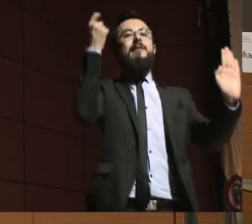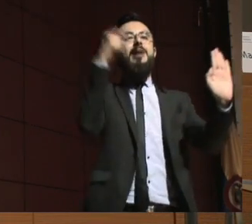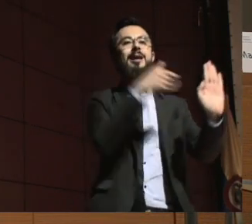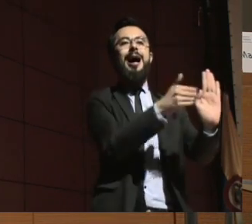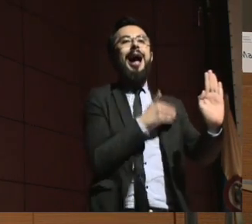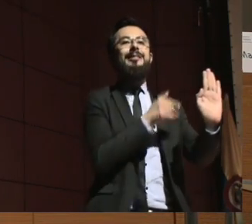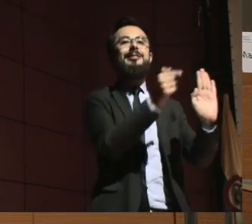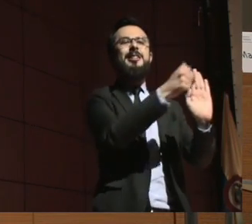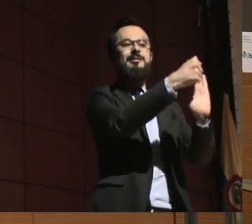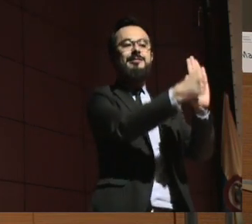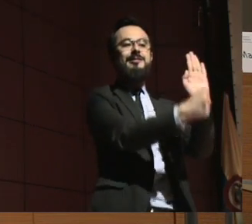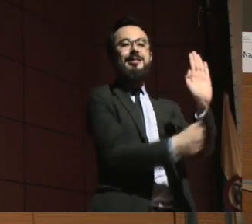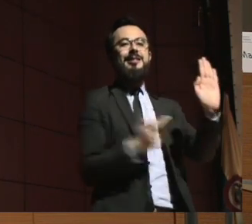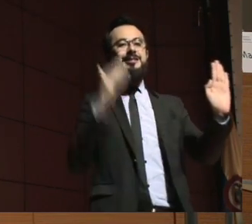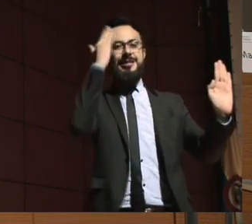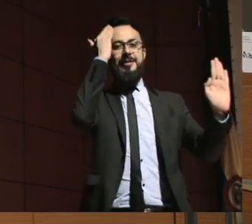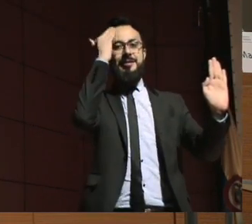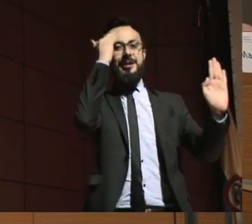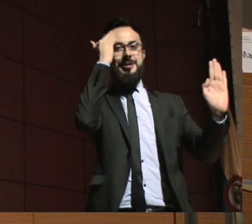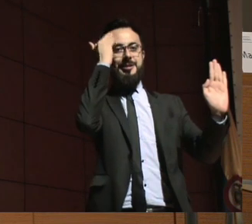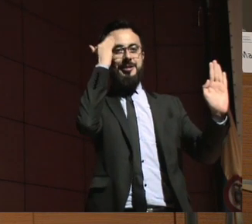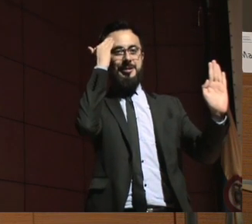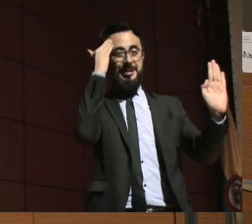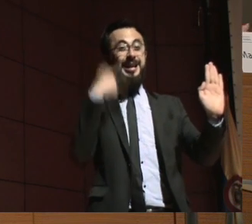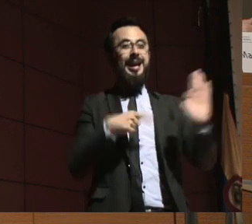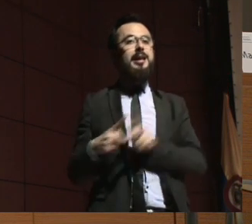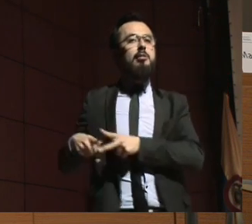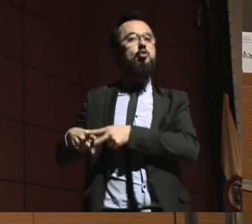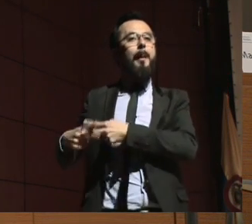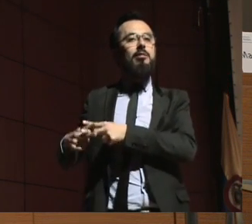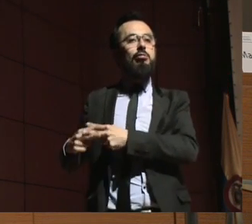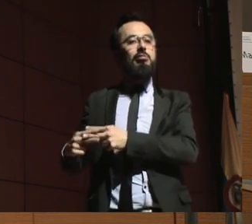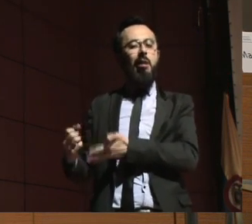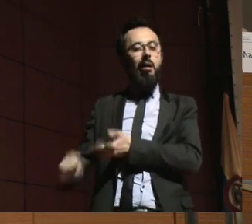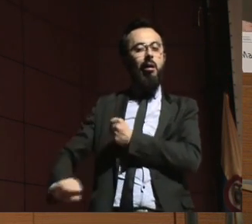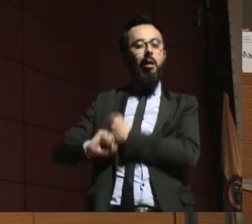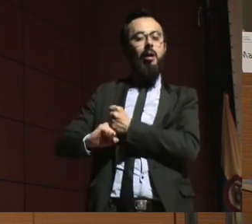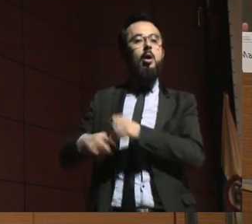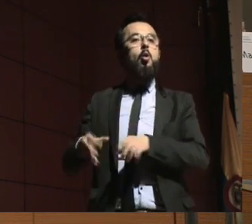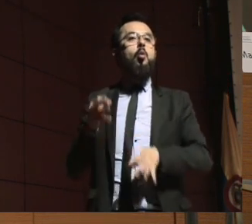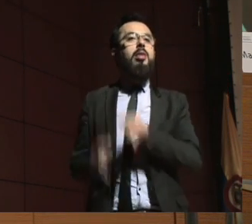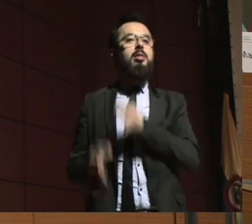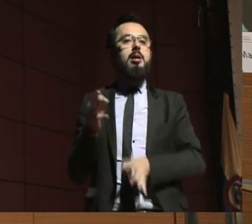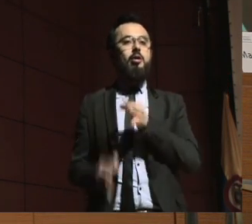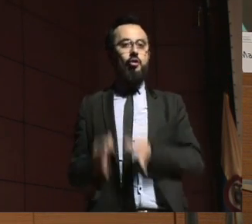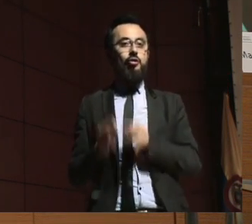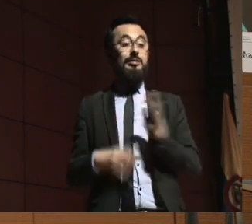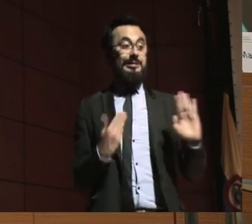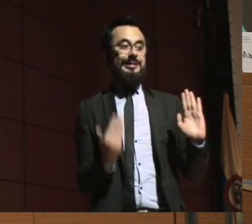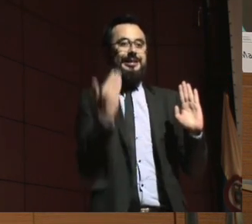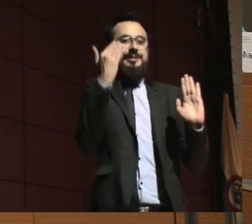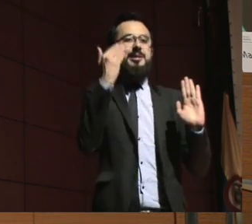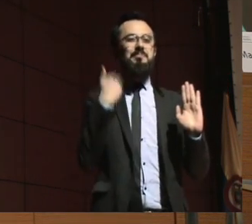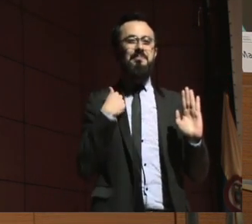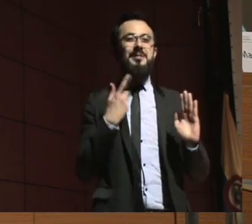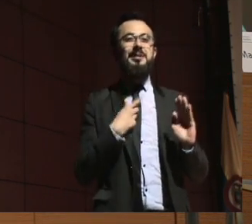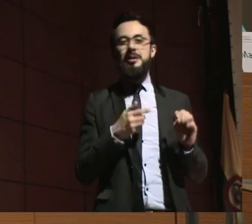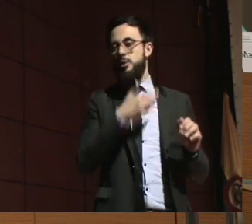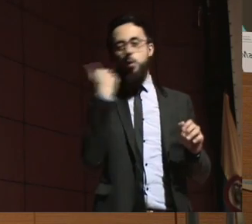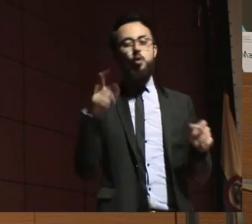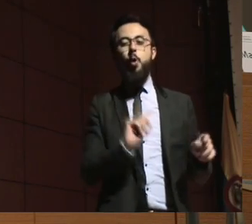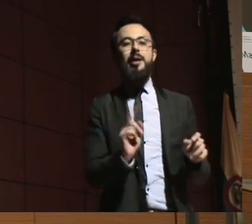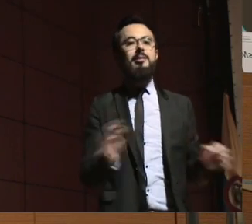Y todos esos son instrumentos jurídicos de los que nos estamos perdiendo por todavía estar funcionando bajo un esquema de la sustitución de